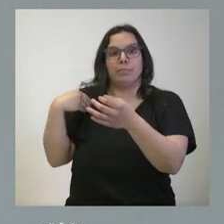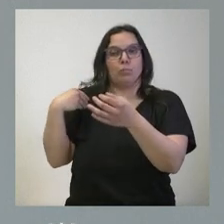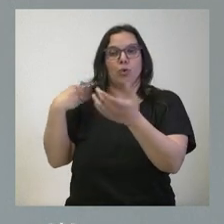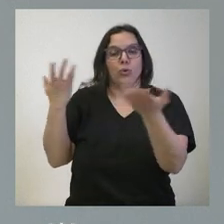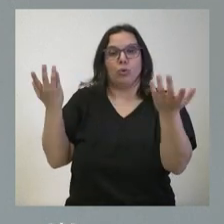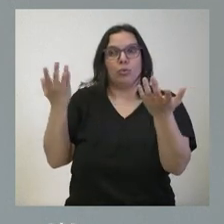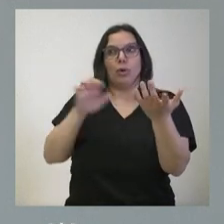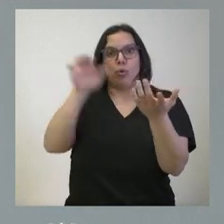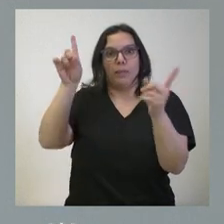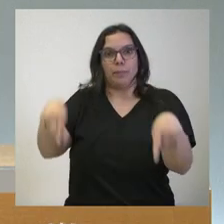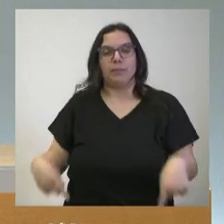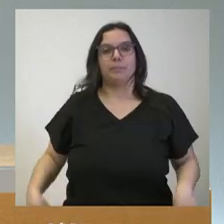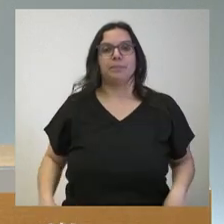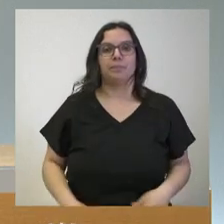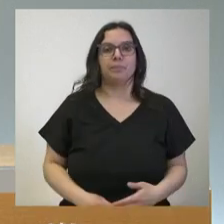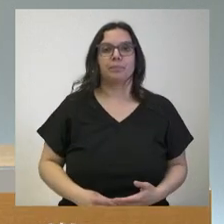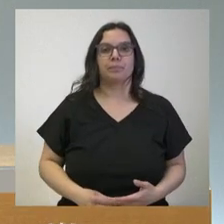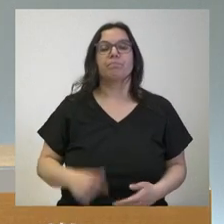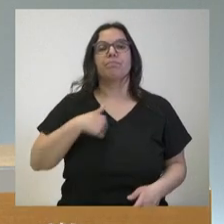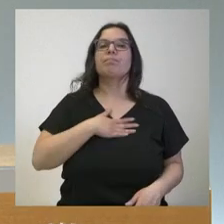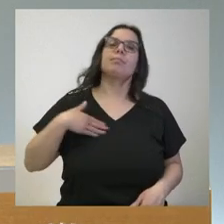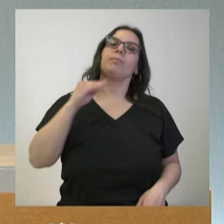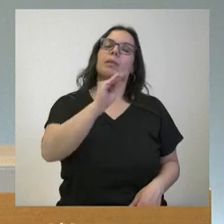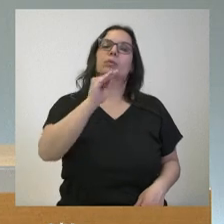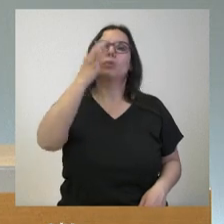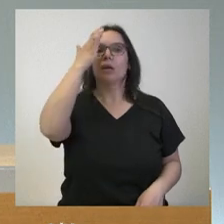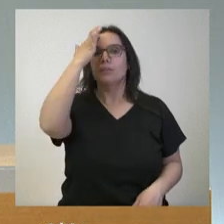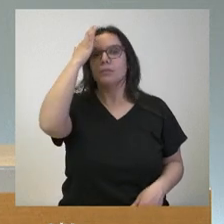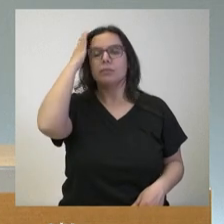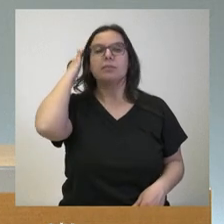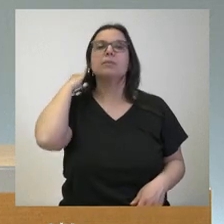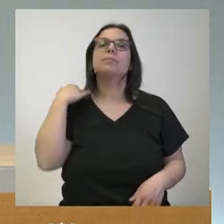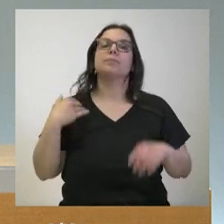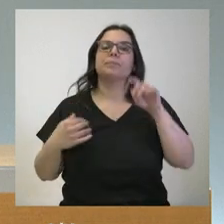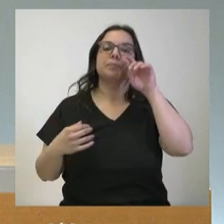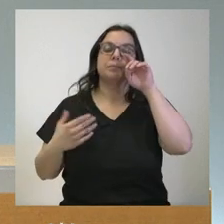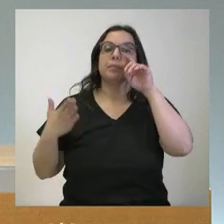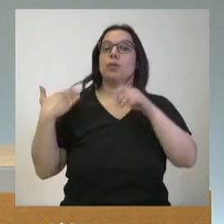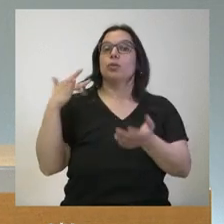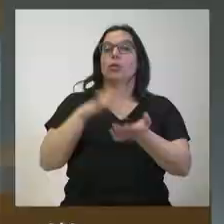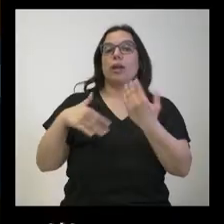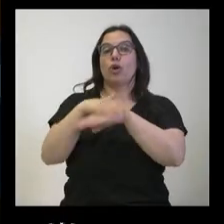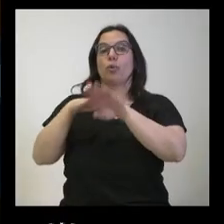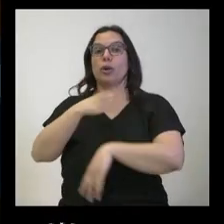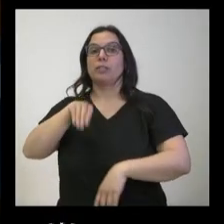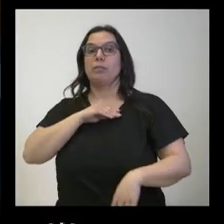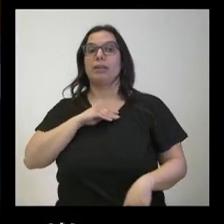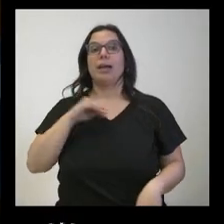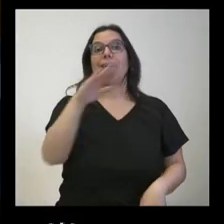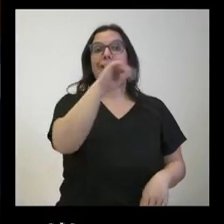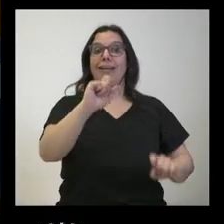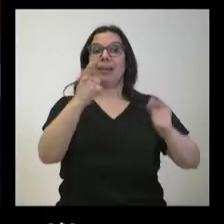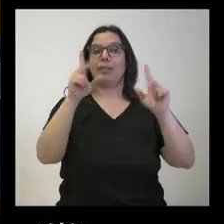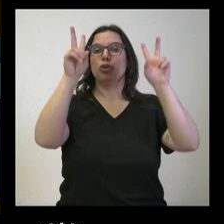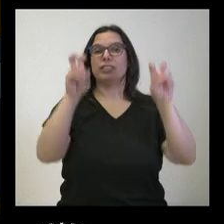europeo. Sí, yo quería preguntar por el requerimiento que remitió el otro día el gobierno sobre el SERLA.